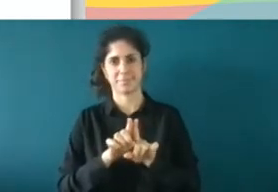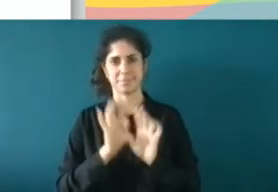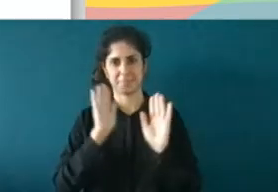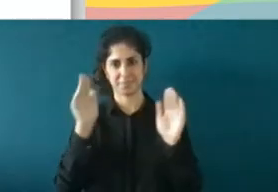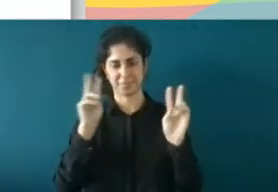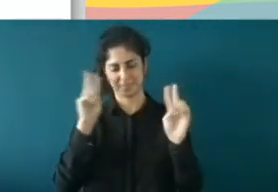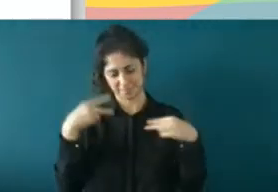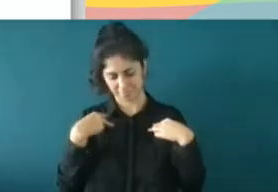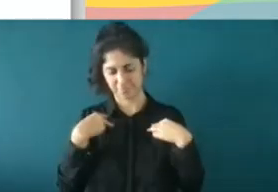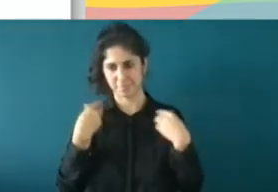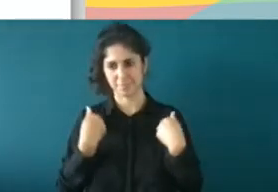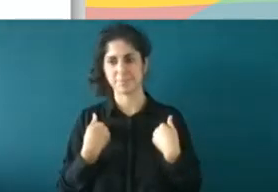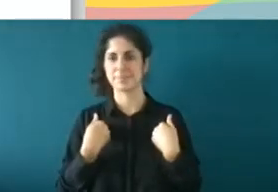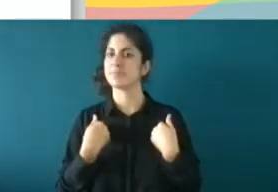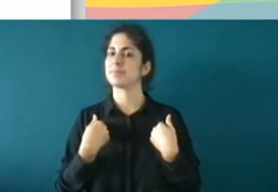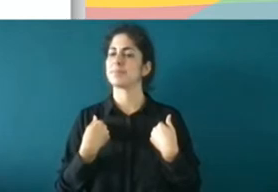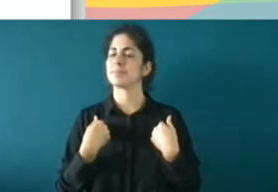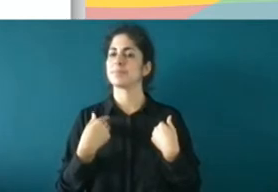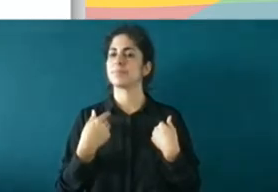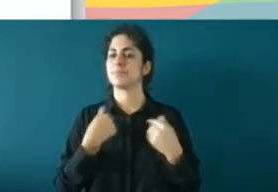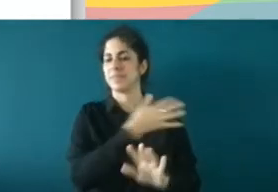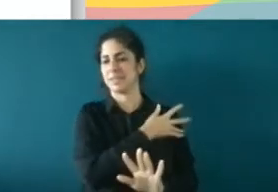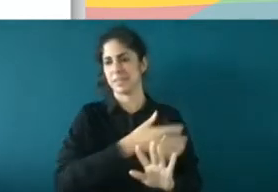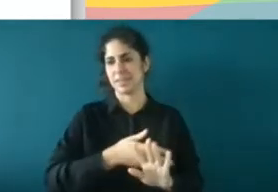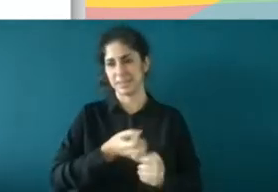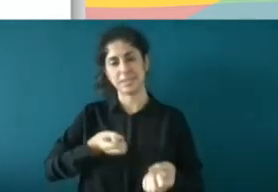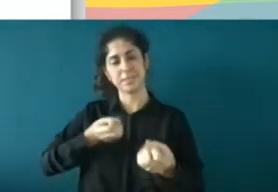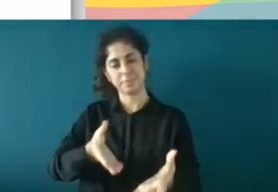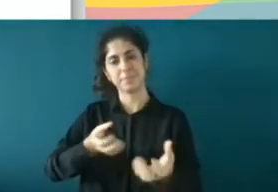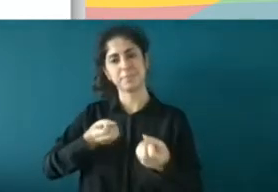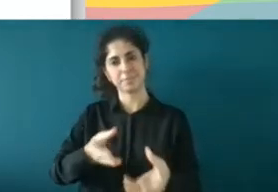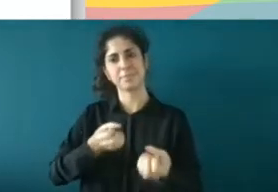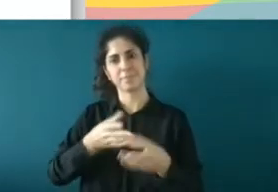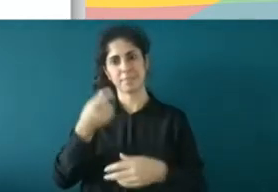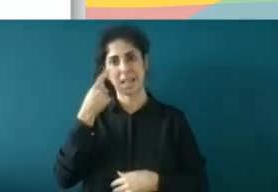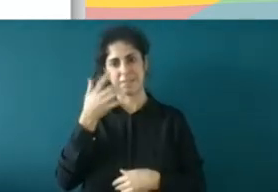después de hablarles de todo lo anterior a ver si encuentro la hoja perdón